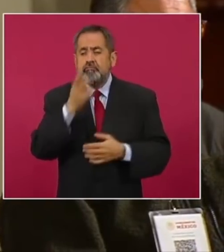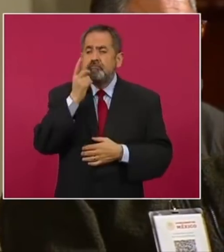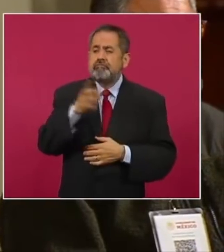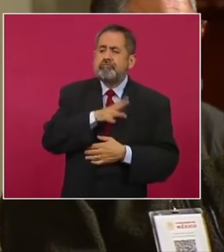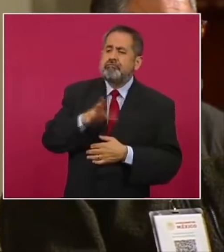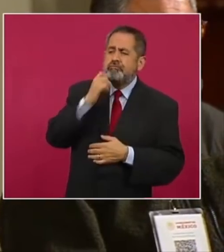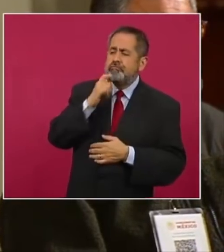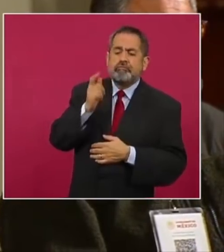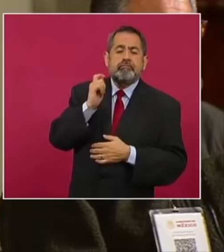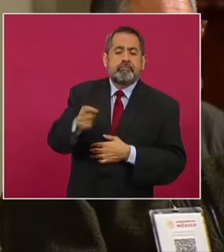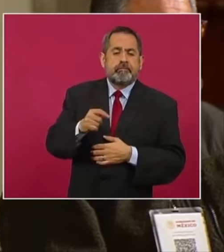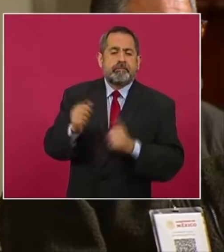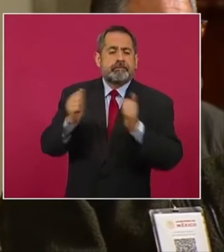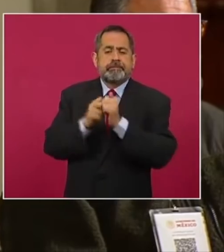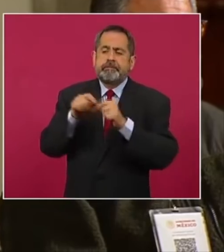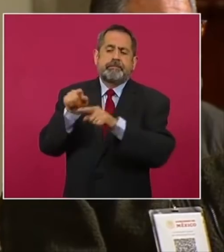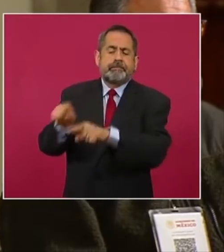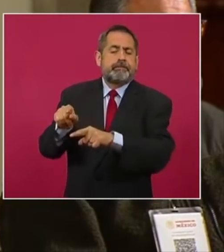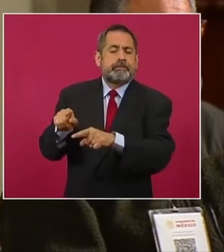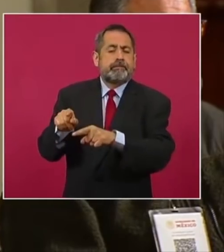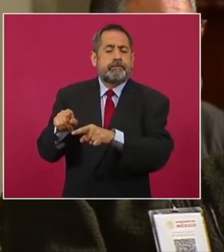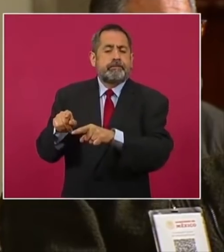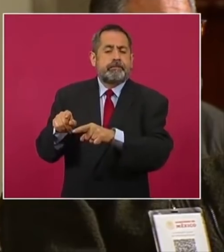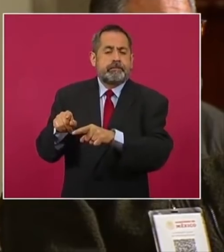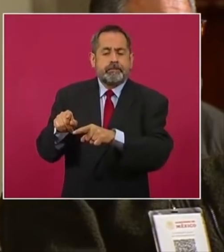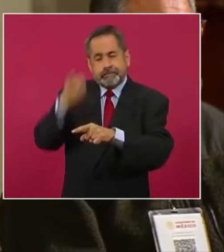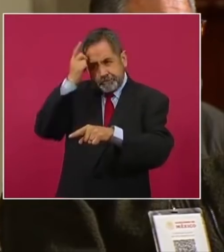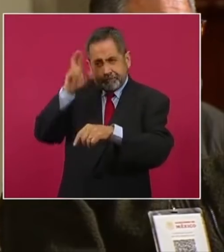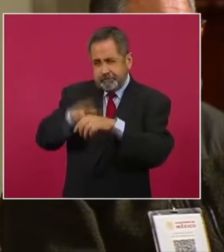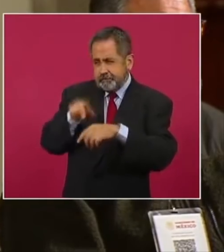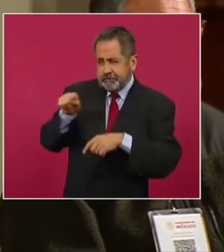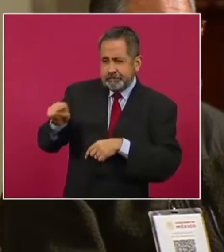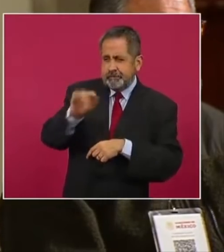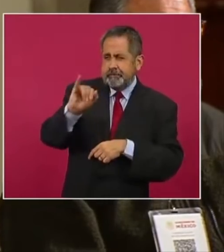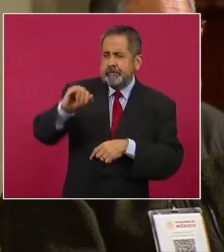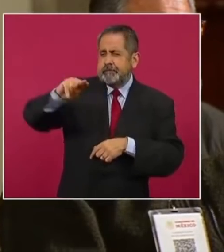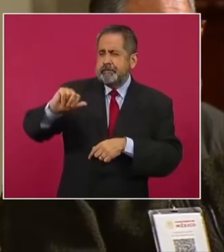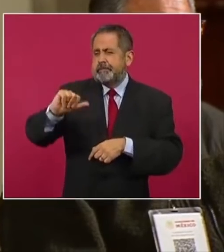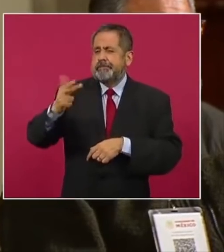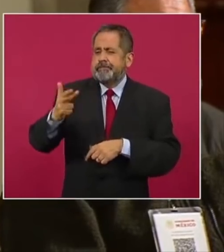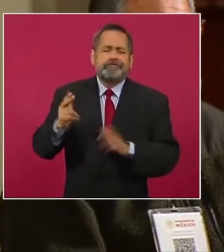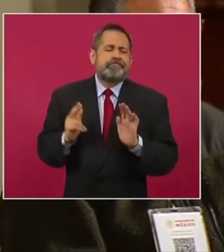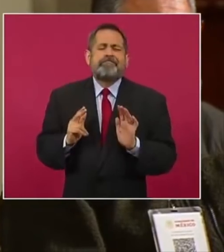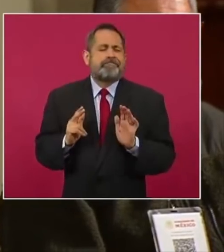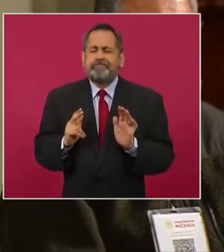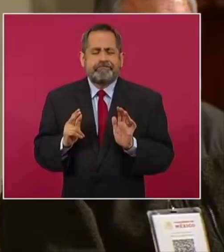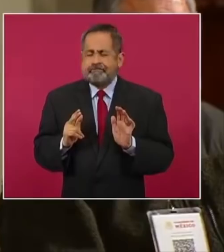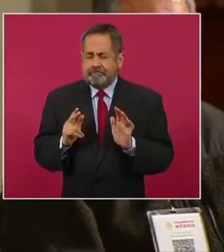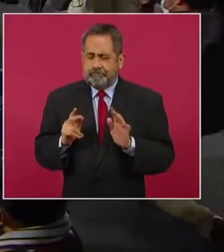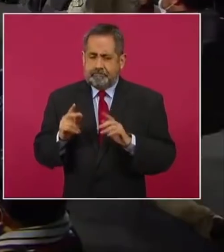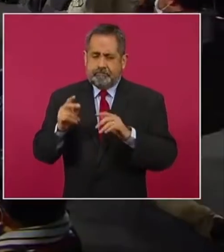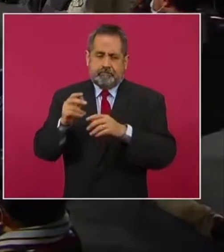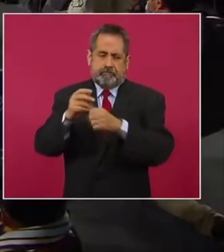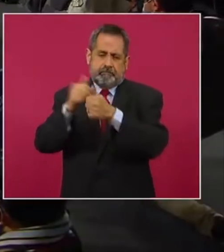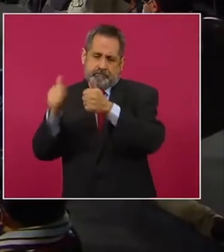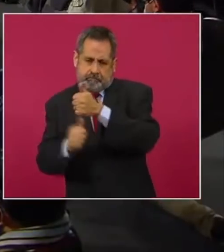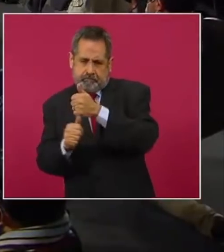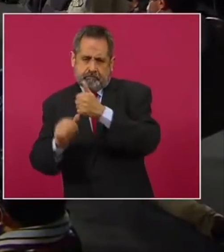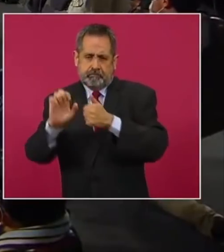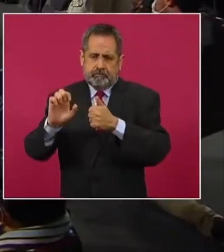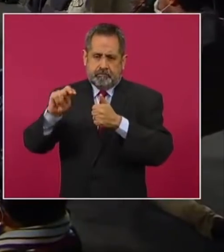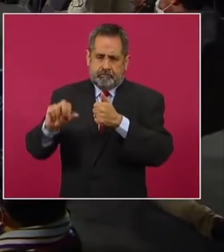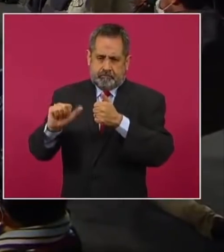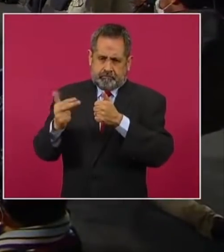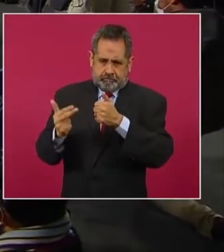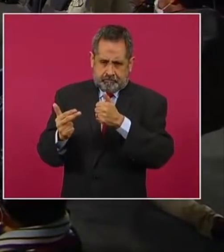directamente directivos del INA, que es, entiendo yo, de quien depende la Escuela